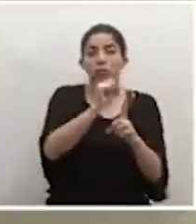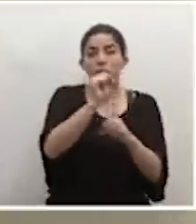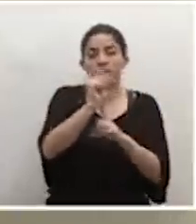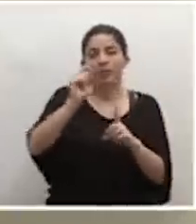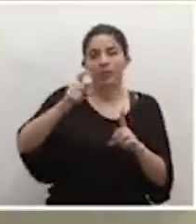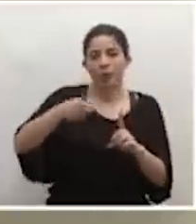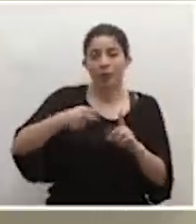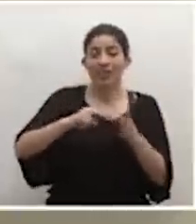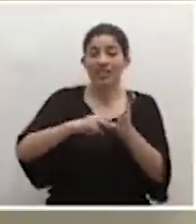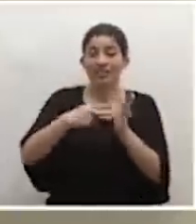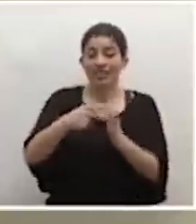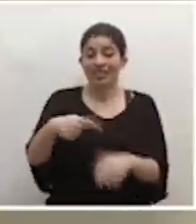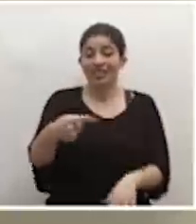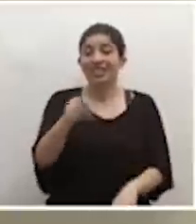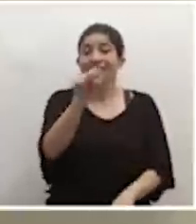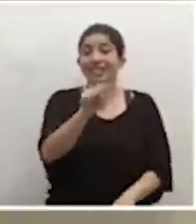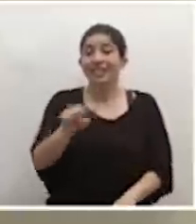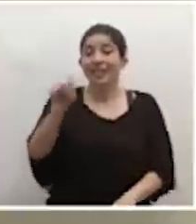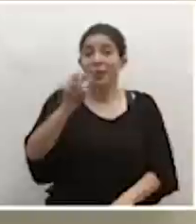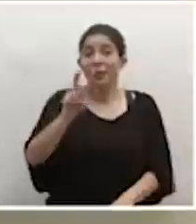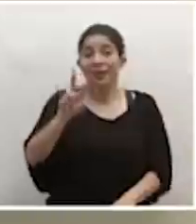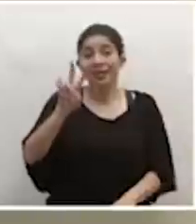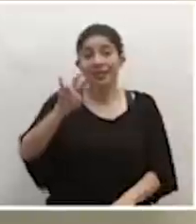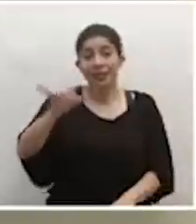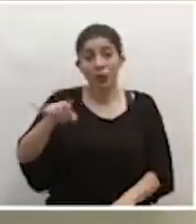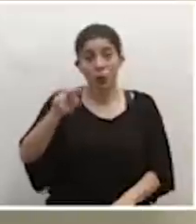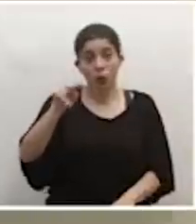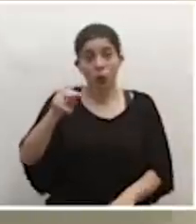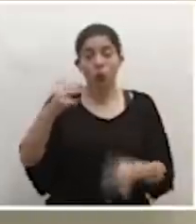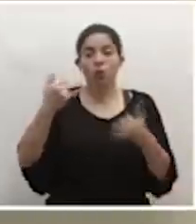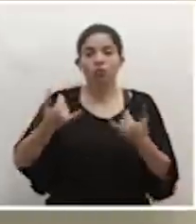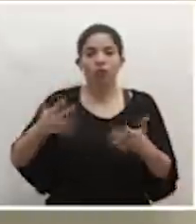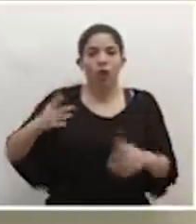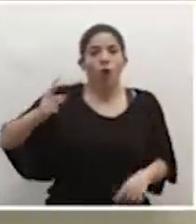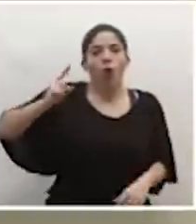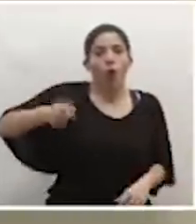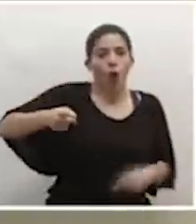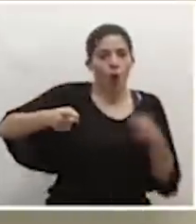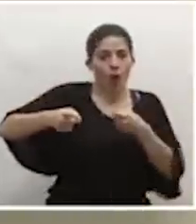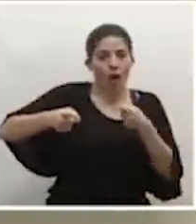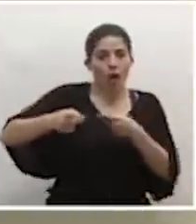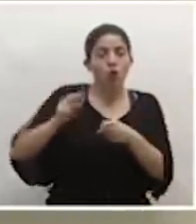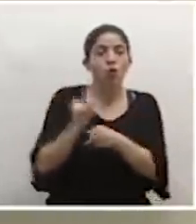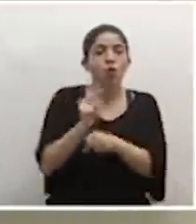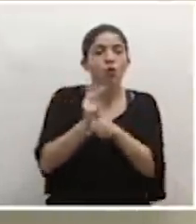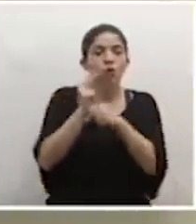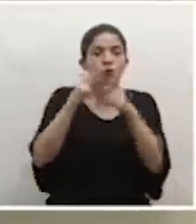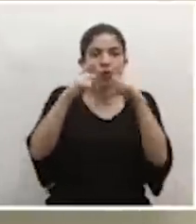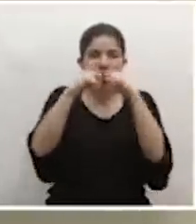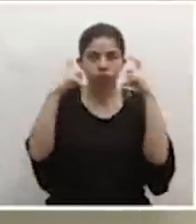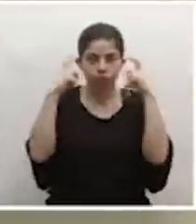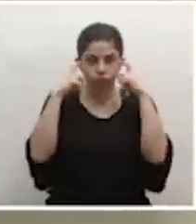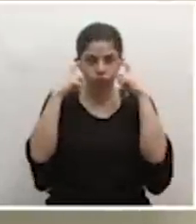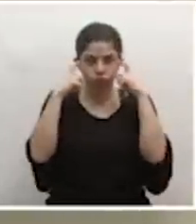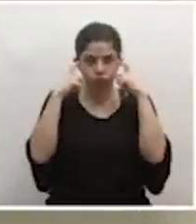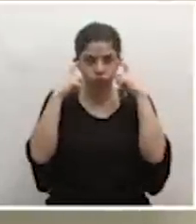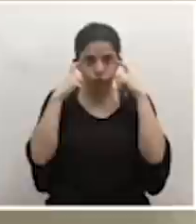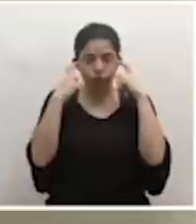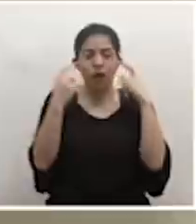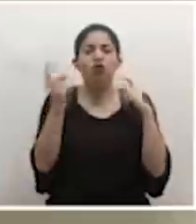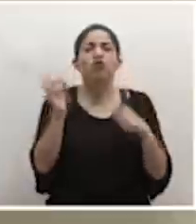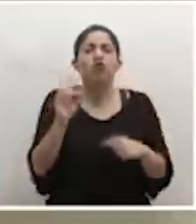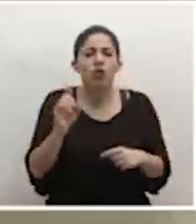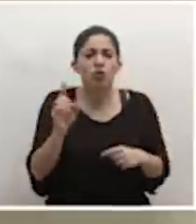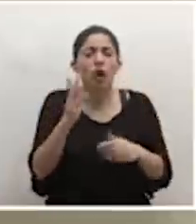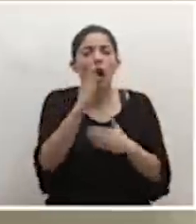sea, este sábado 27 de junio se hace obligatorio el uso de cubrebocas en diferentes